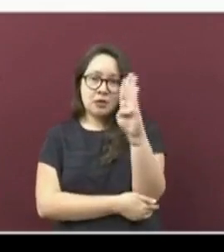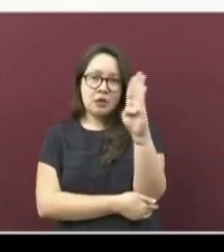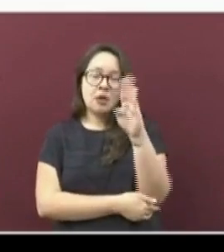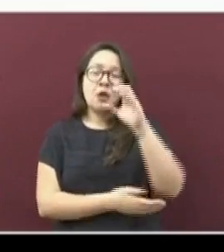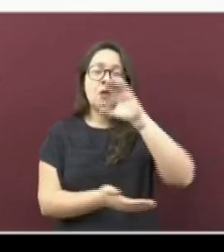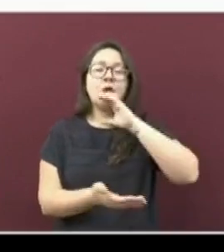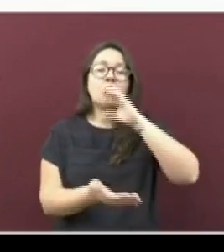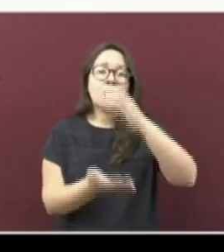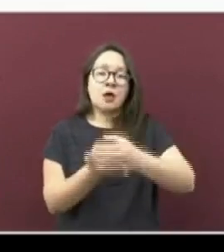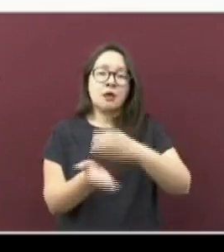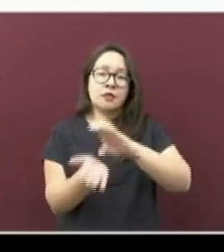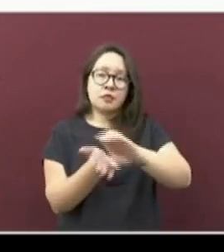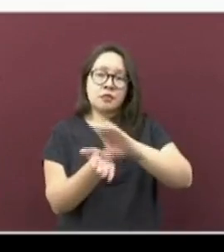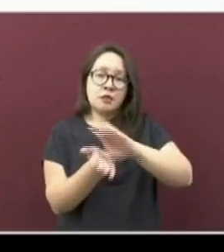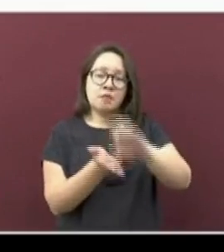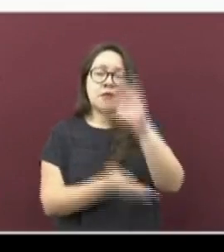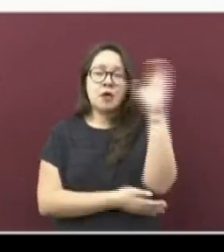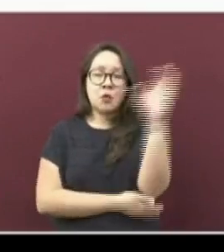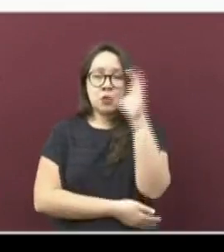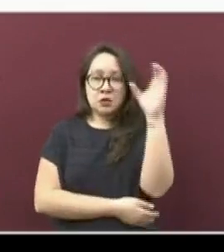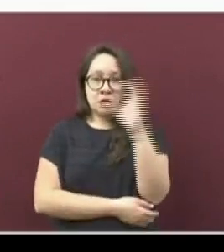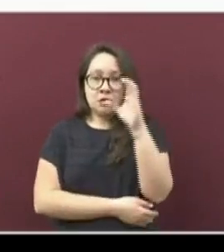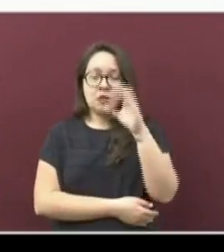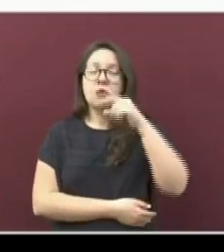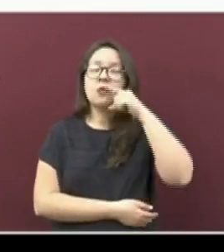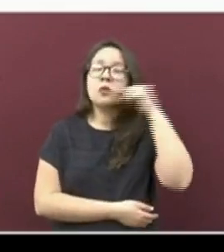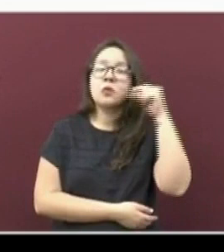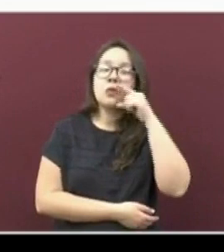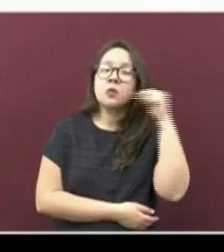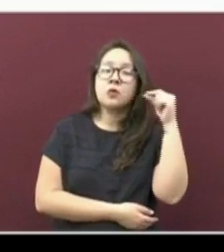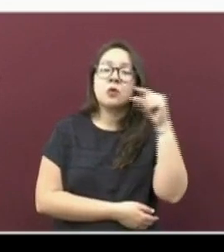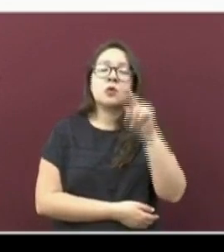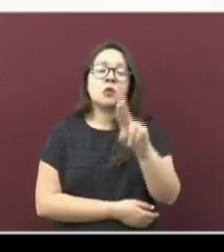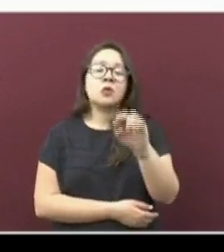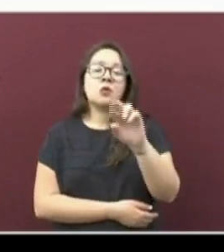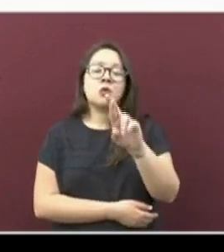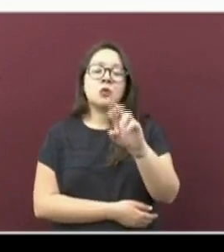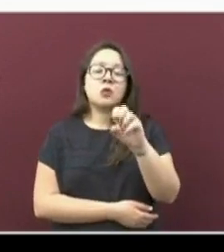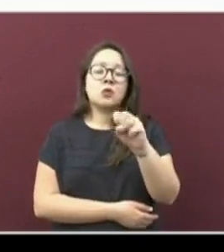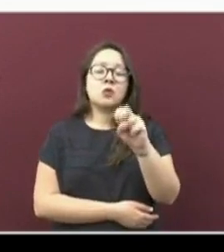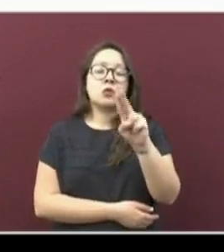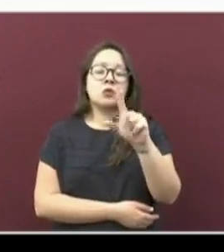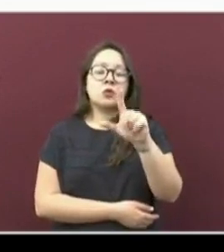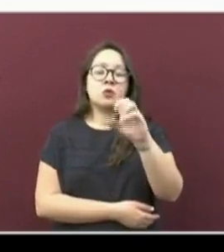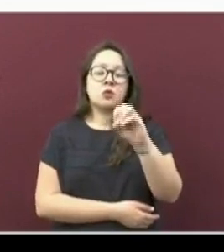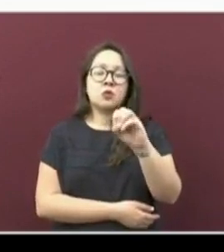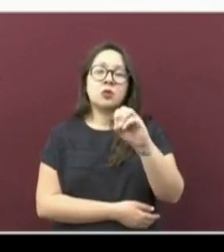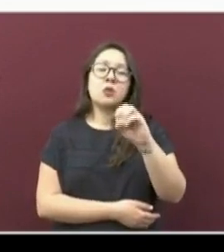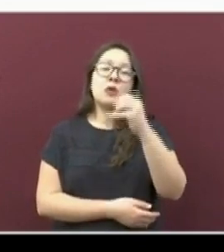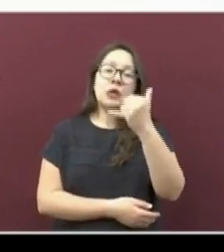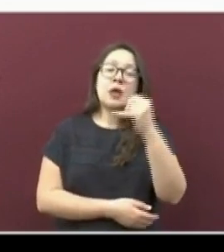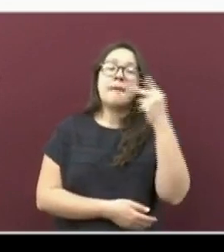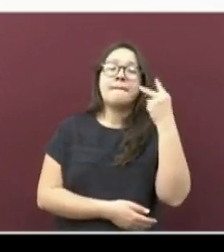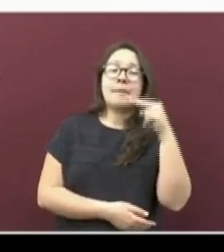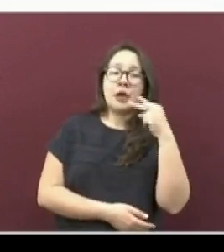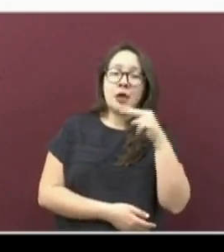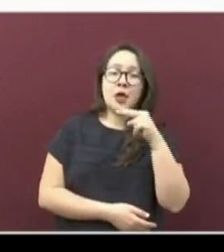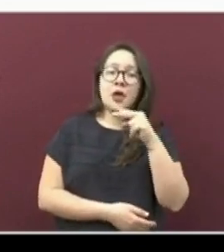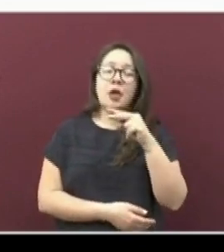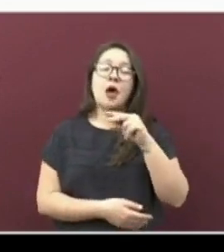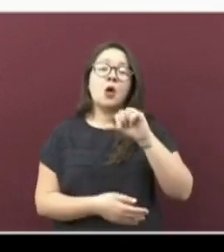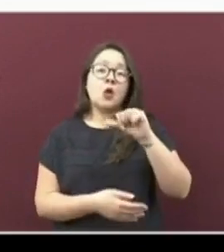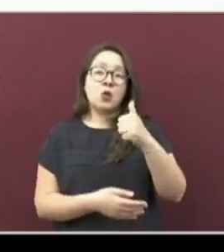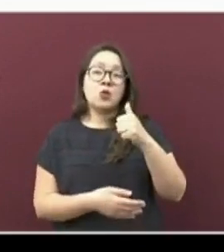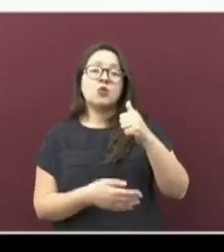Coatzacoalcos, Emiliano Zapata, Úrsulo Galván y Veracruz. Alto o